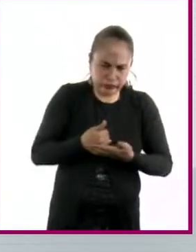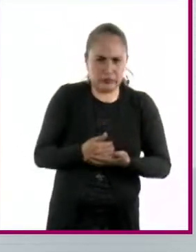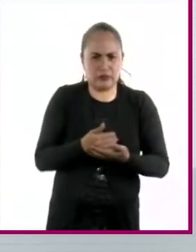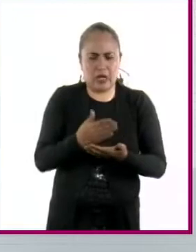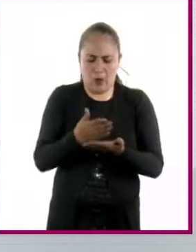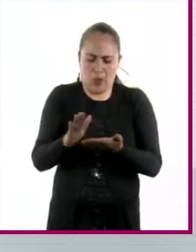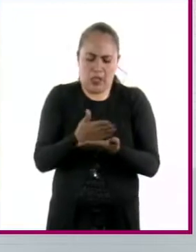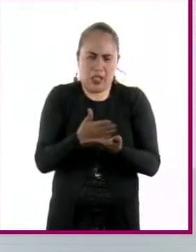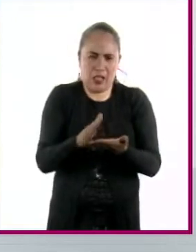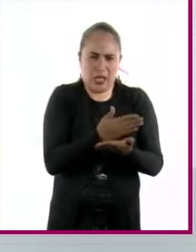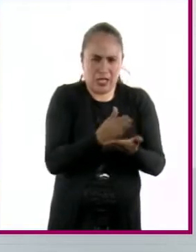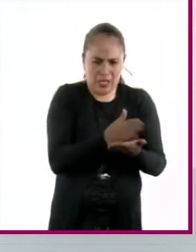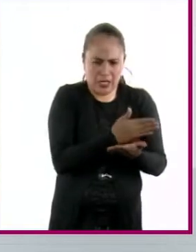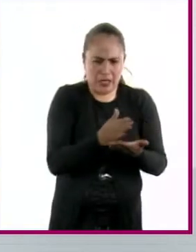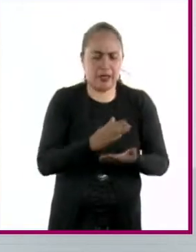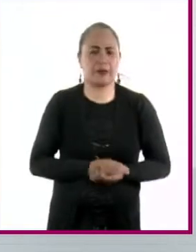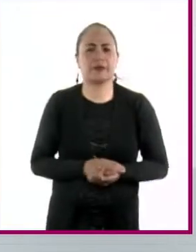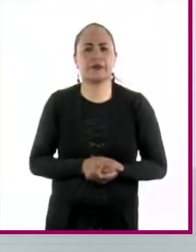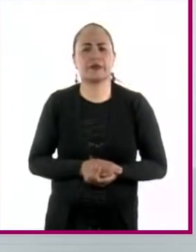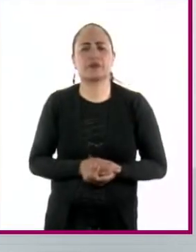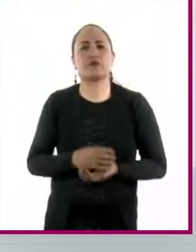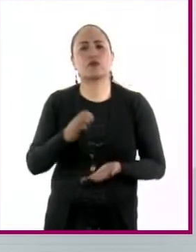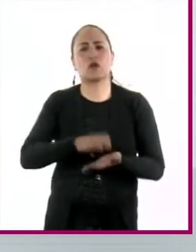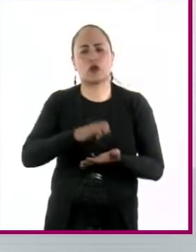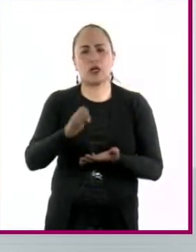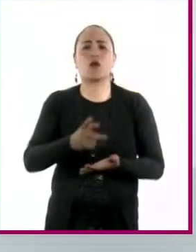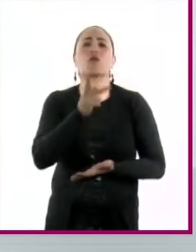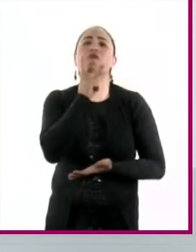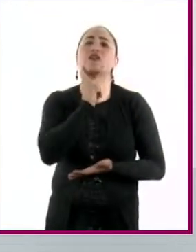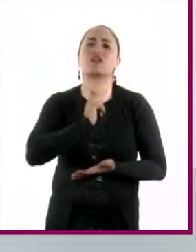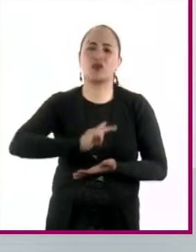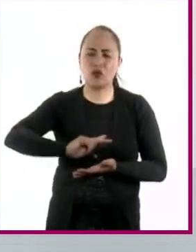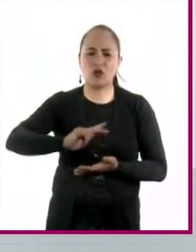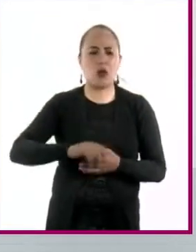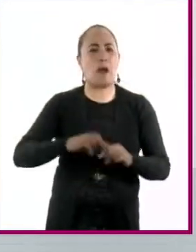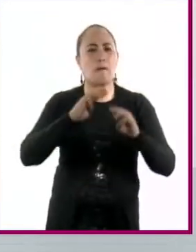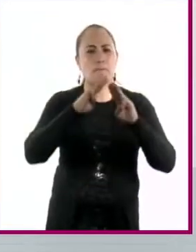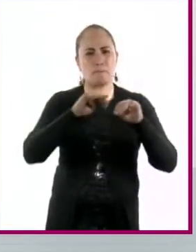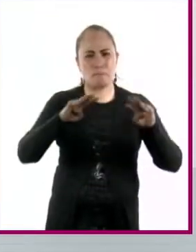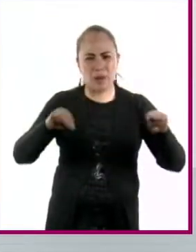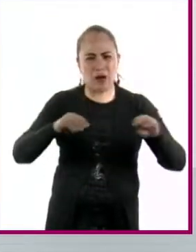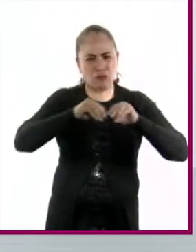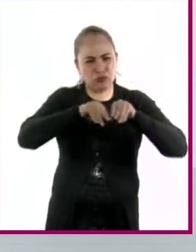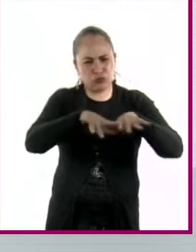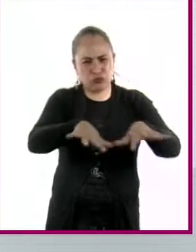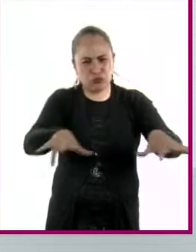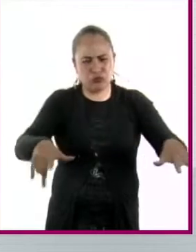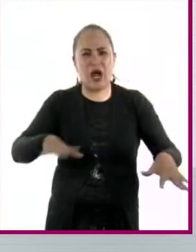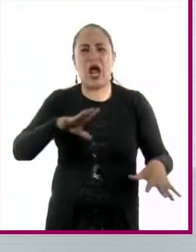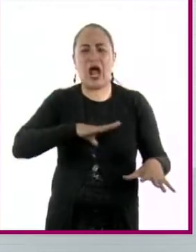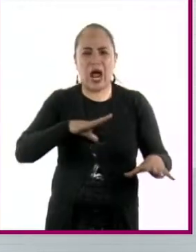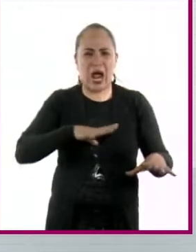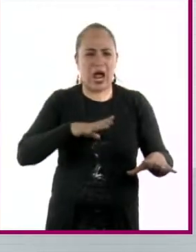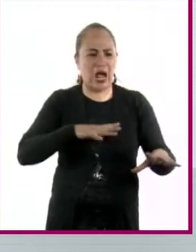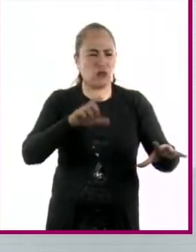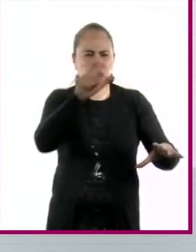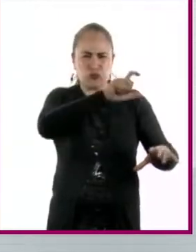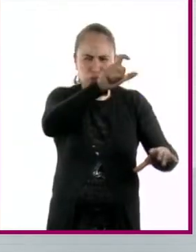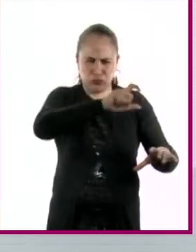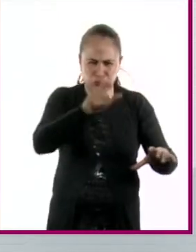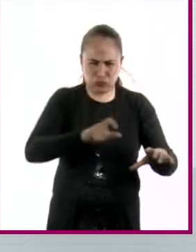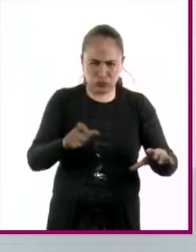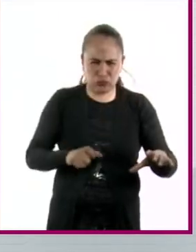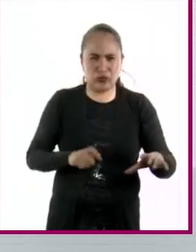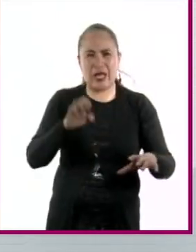compuestos que, por ejemplo, cuando se cae el petróleo en el mar, hay espumas que absorben este petróleo y luego